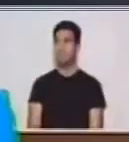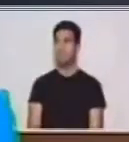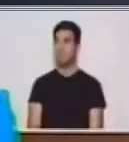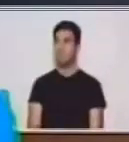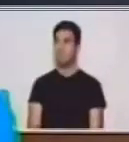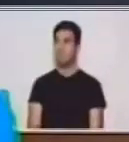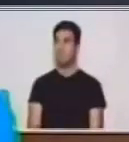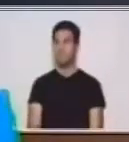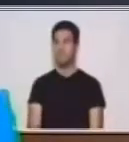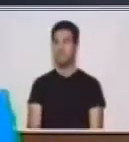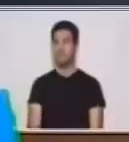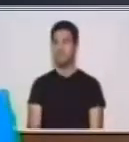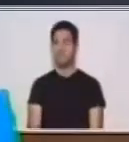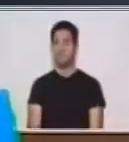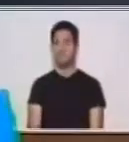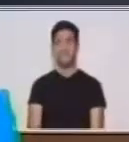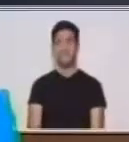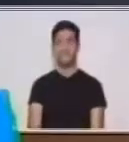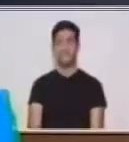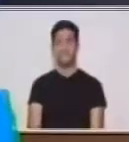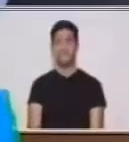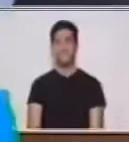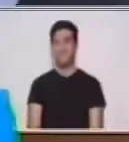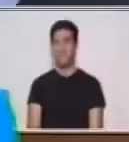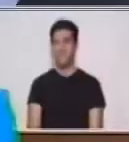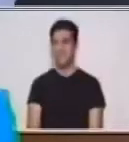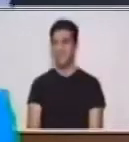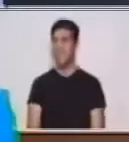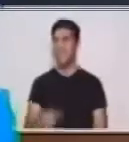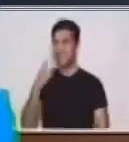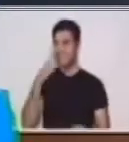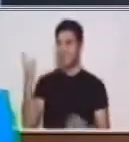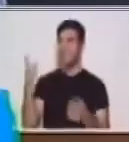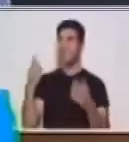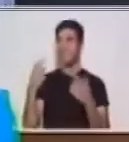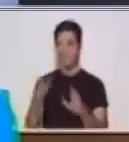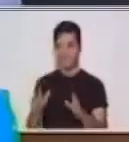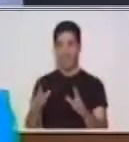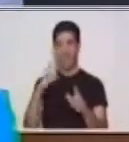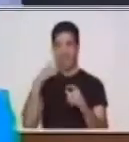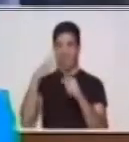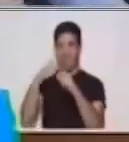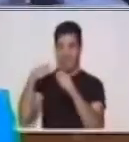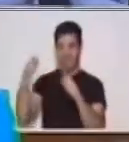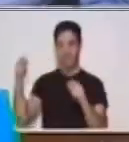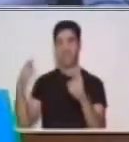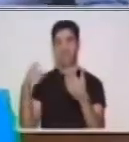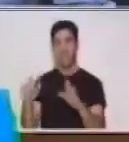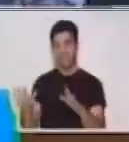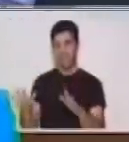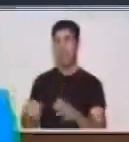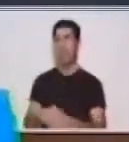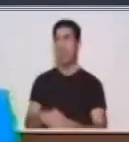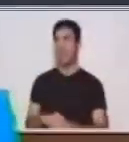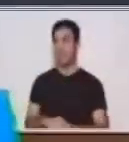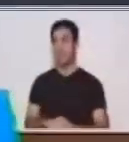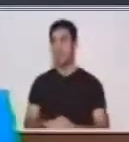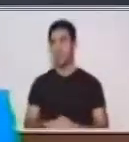Entonces, ya tenemos nuestra figurita. Vamos a utilizar